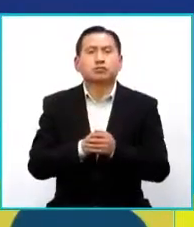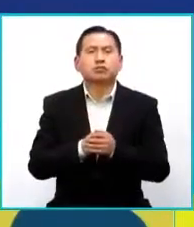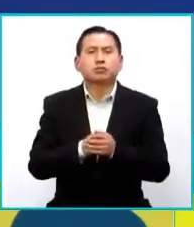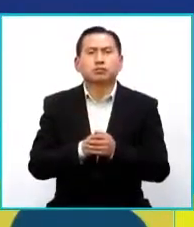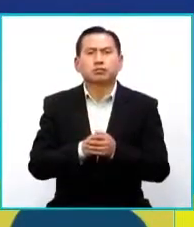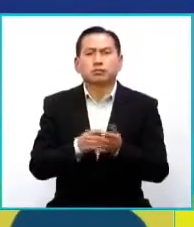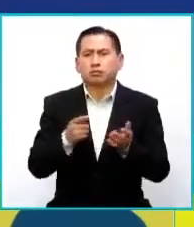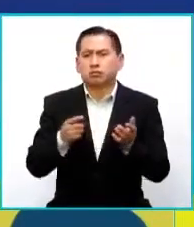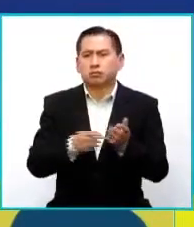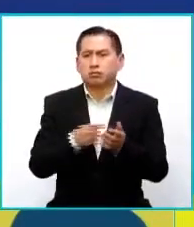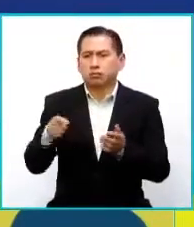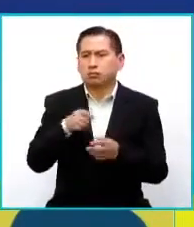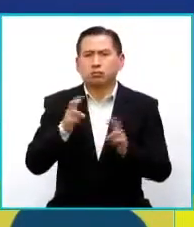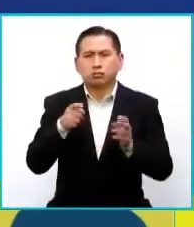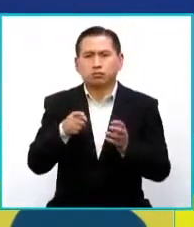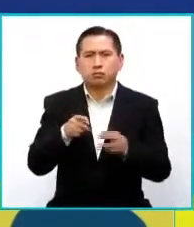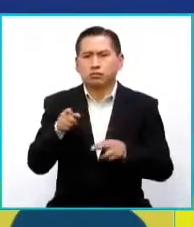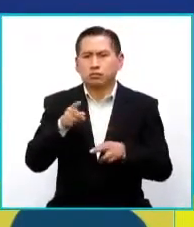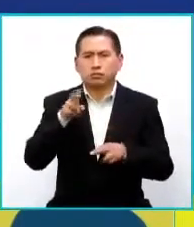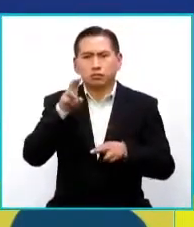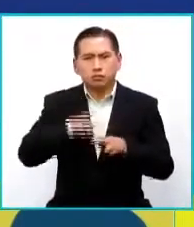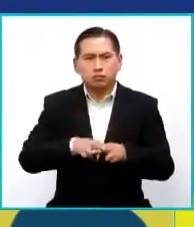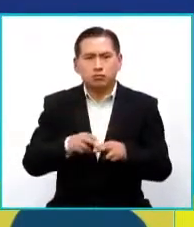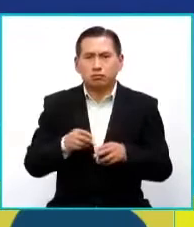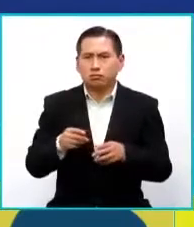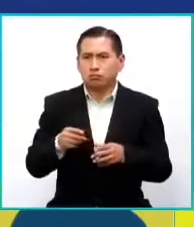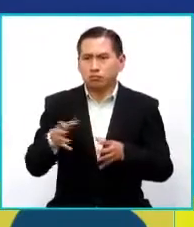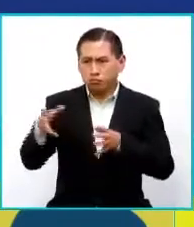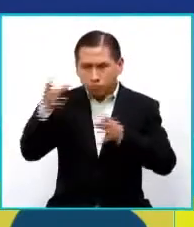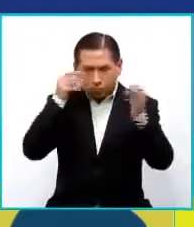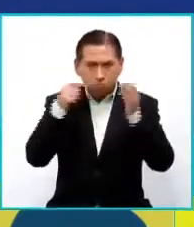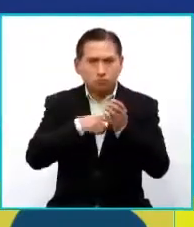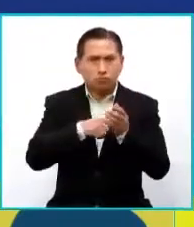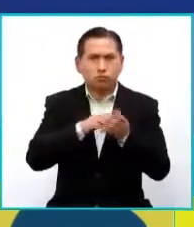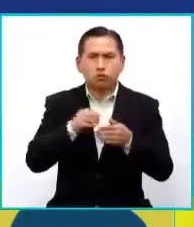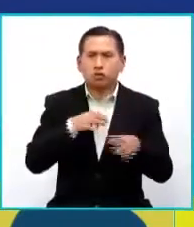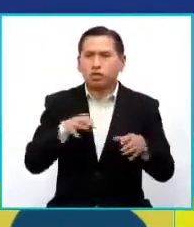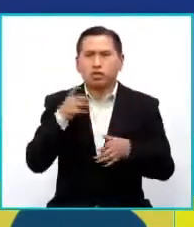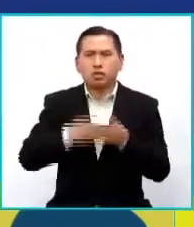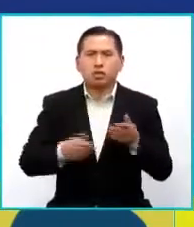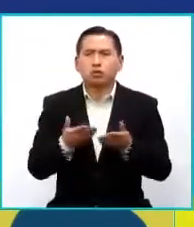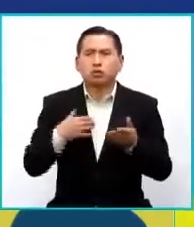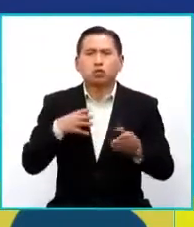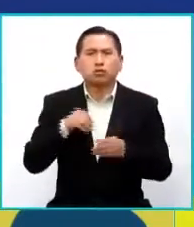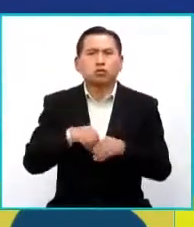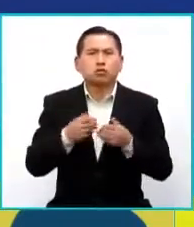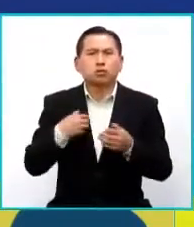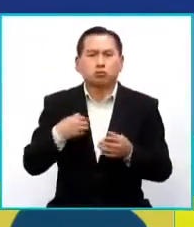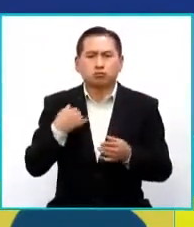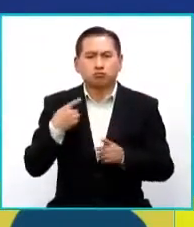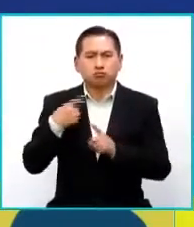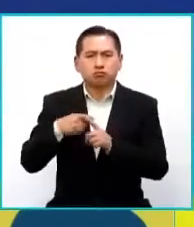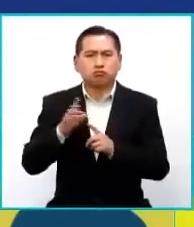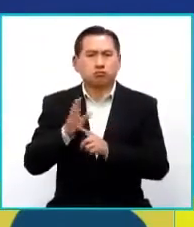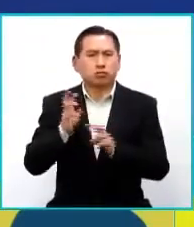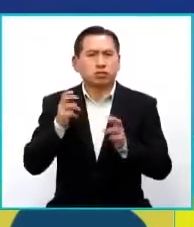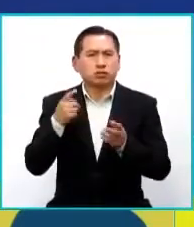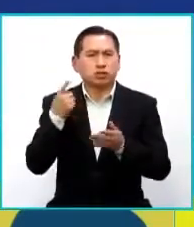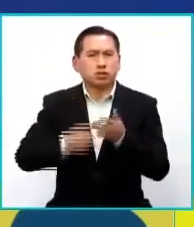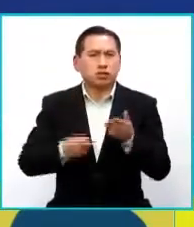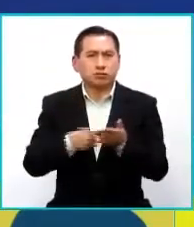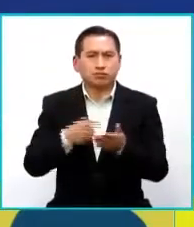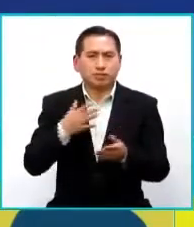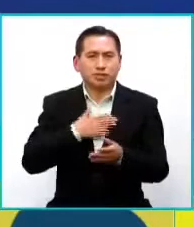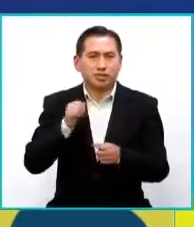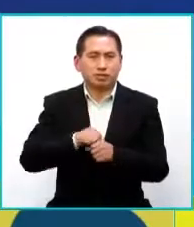casos se sienta como que en ese proceso de introspección a pensar qué estoy haciendo, de dónde estoy partiendo, qué es lo que estoy promoviendo a través de mi trabajo.